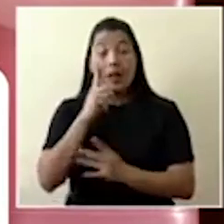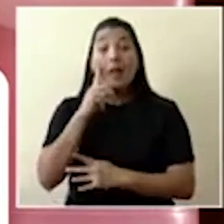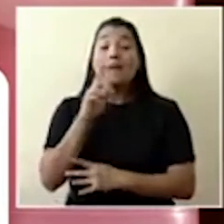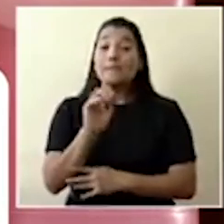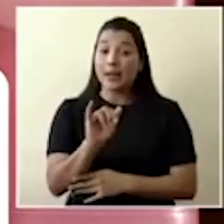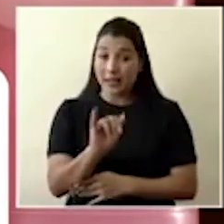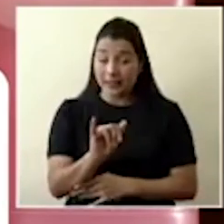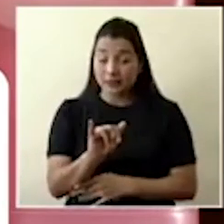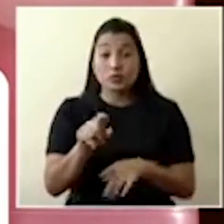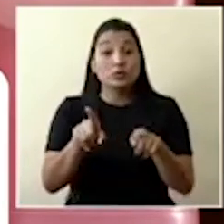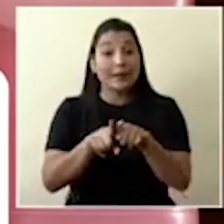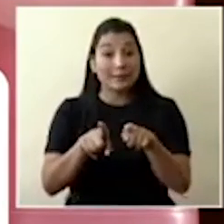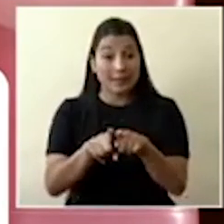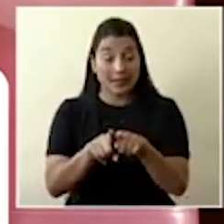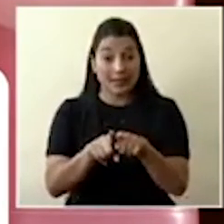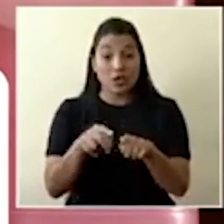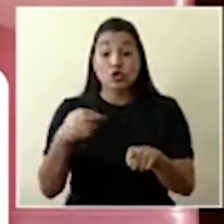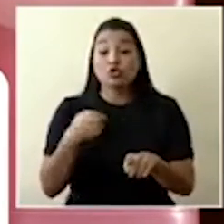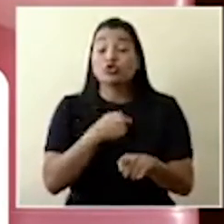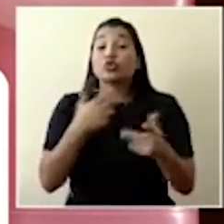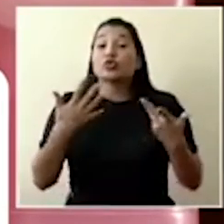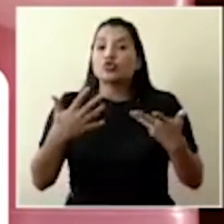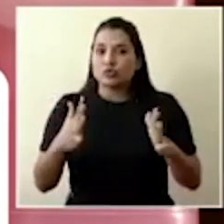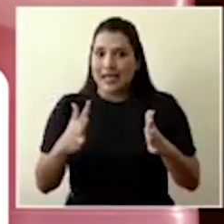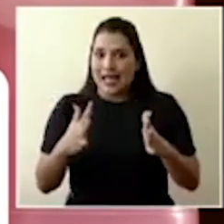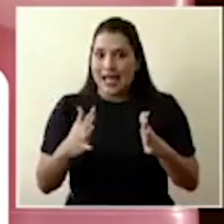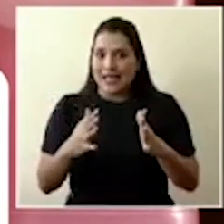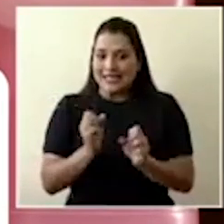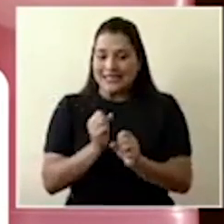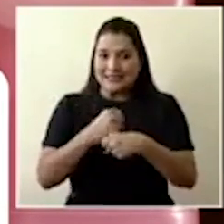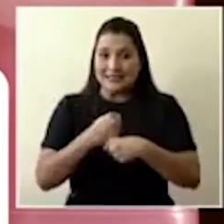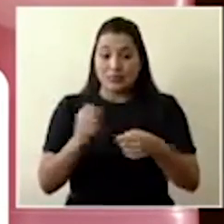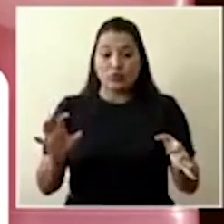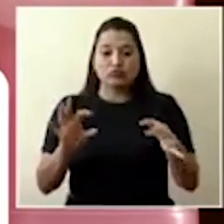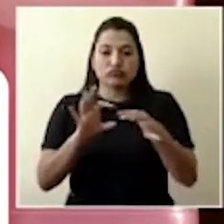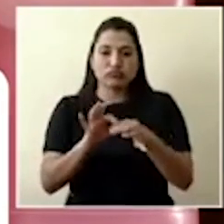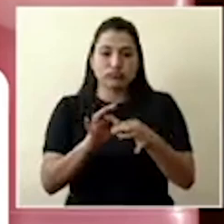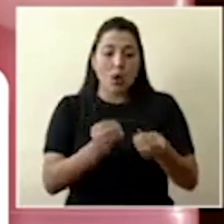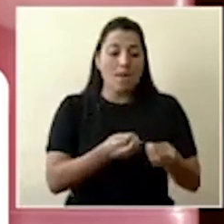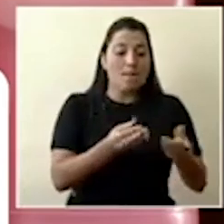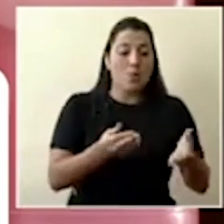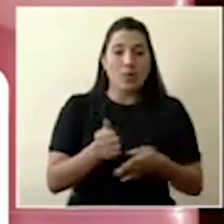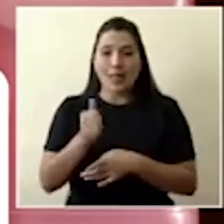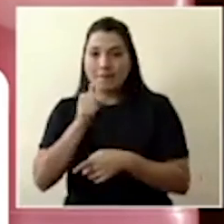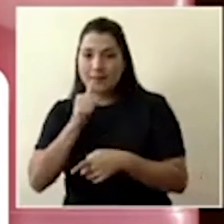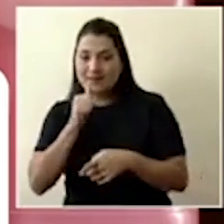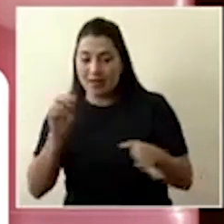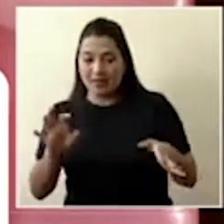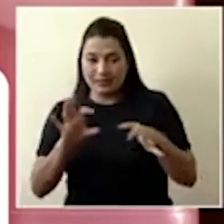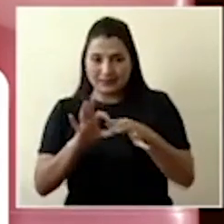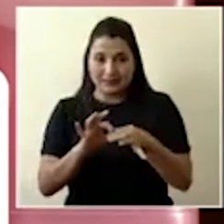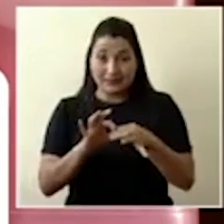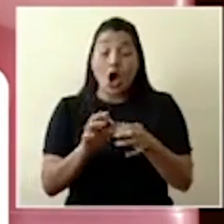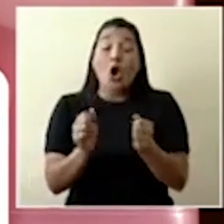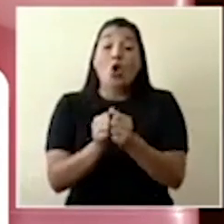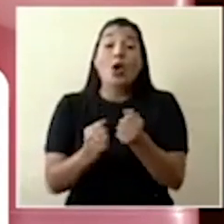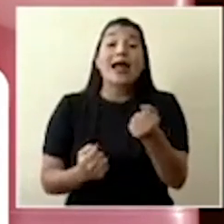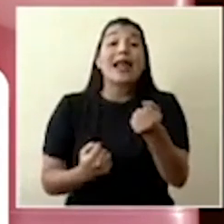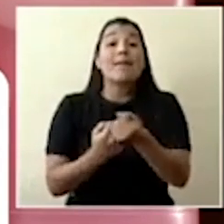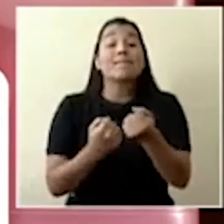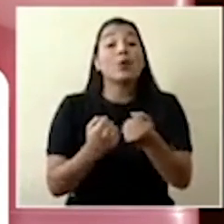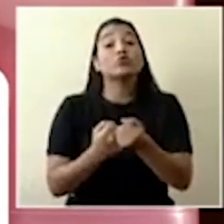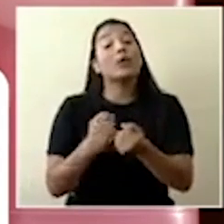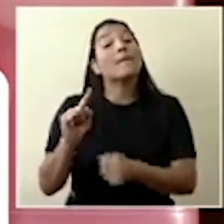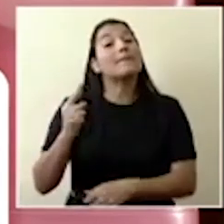también hemos desarrollado una alianza público-privada bajo el liderazgo del despacho de la Primera Dama y el Ministerio de la